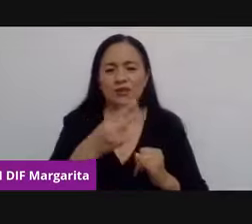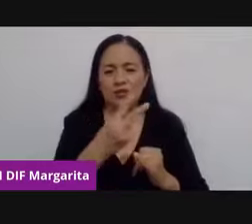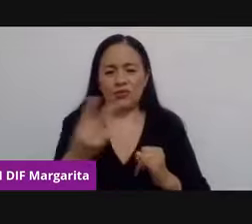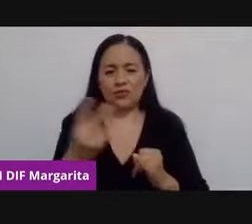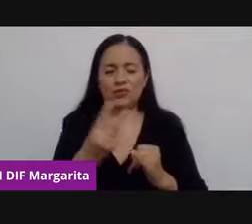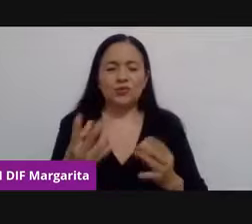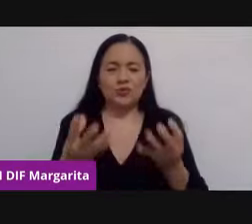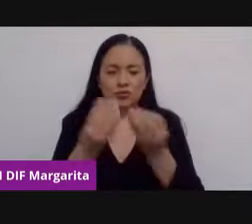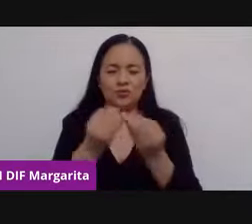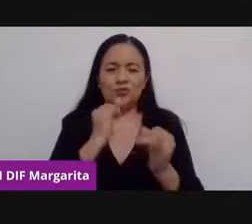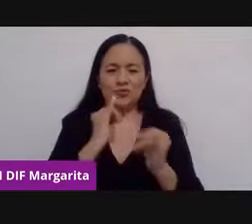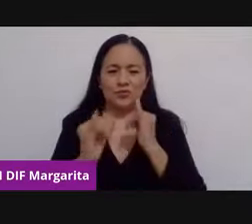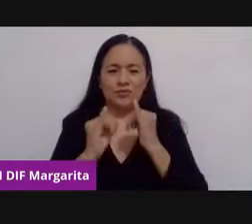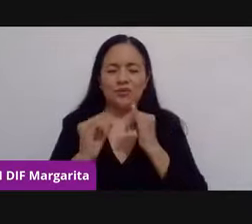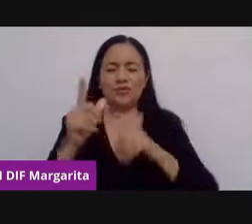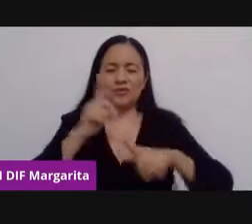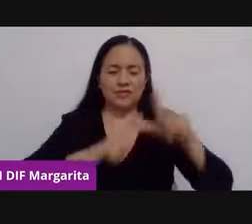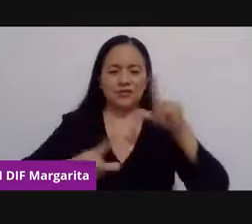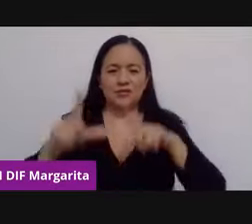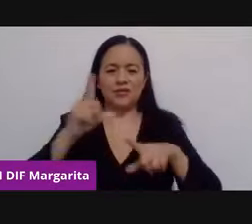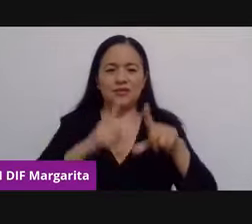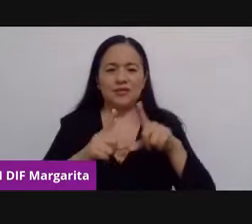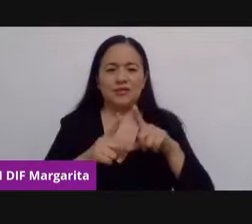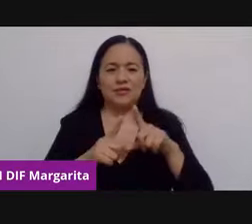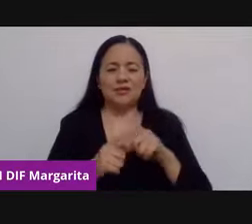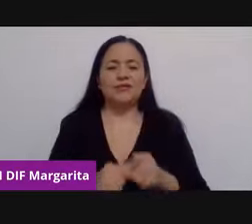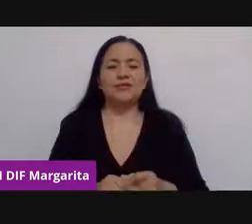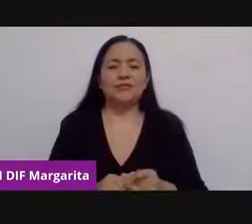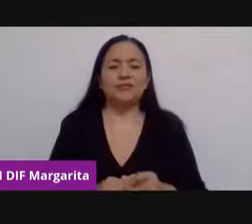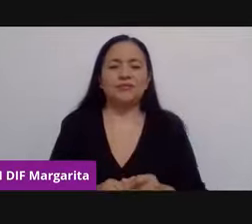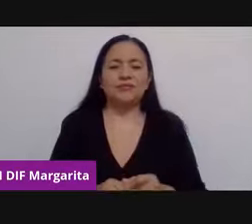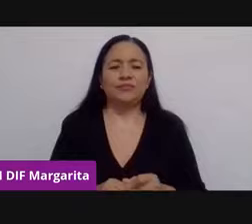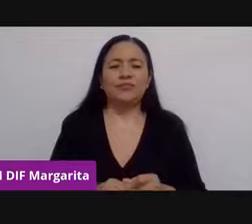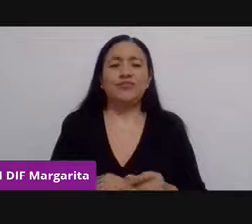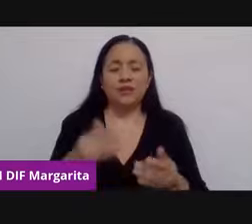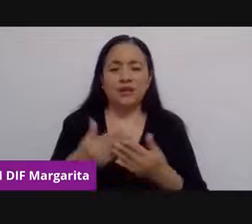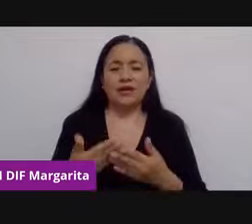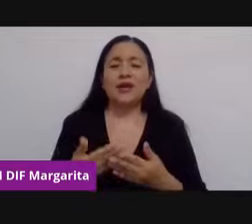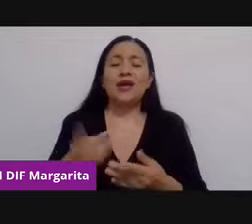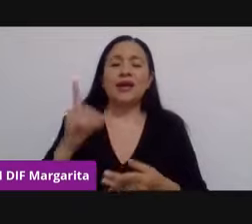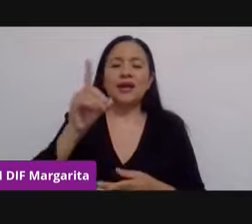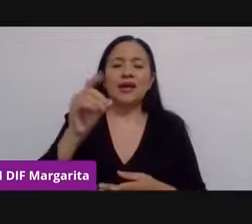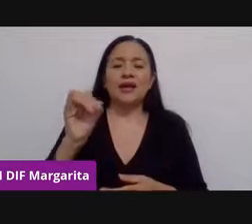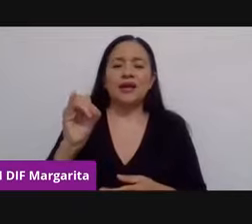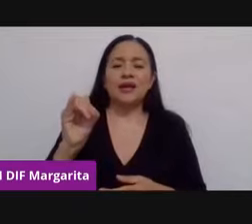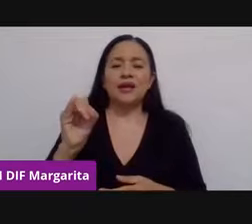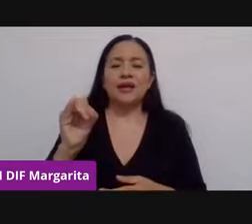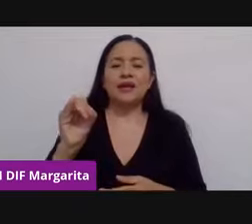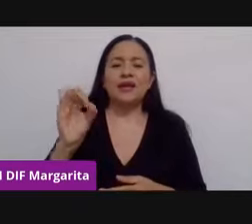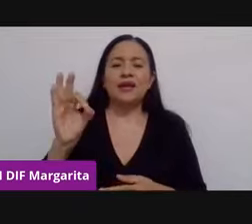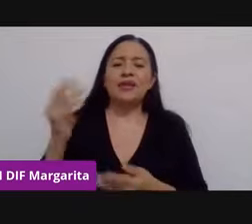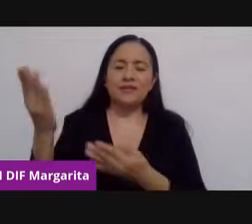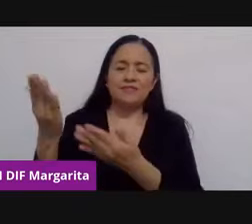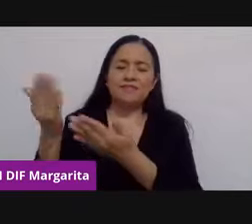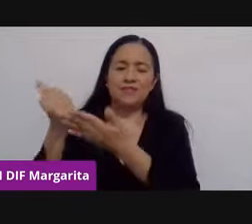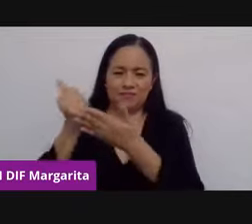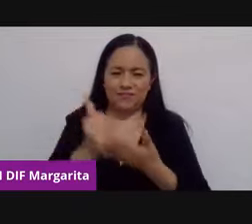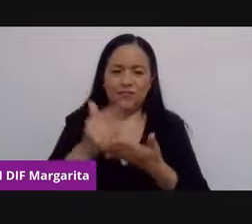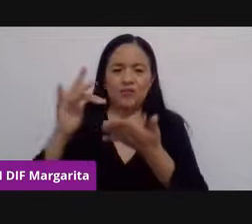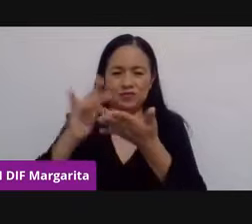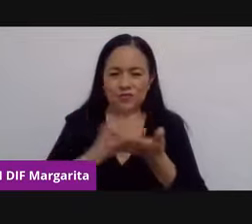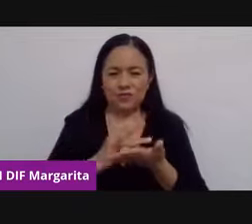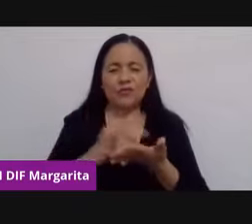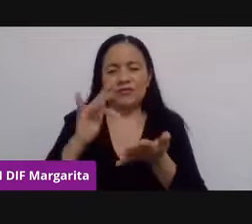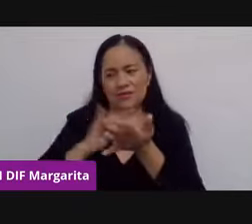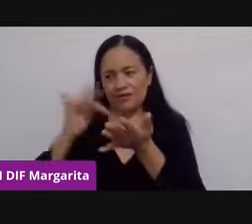interpretación maravilloso en lengua de señas mexicana, que nos ofrece tan amablemente el DIF de la Ciudad de México. Y bueno,